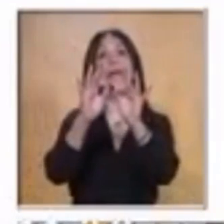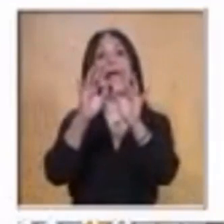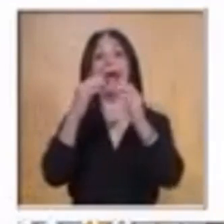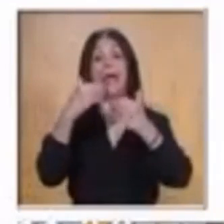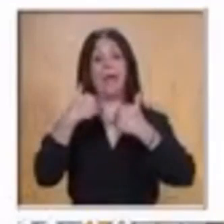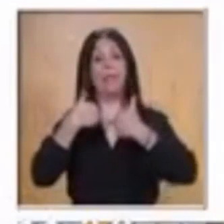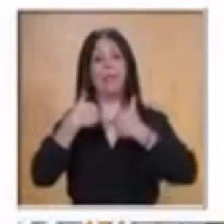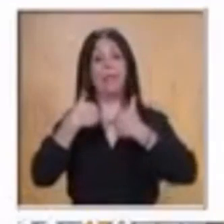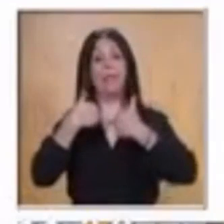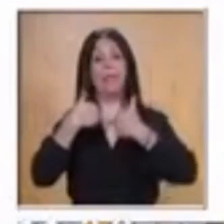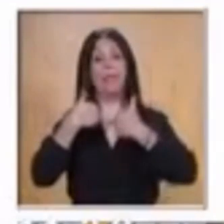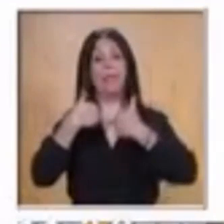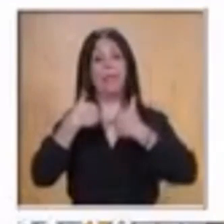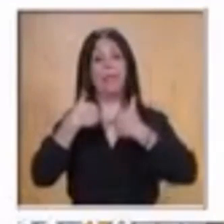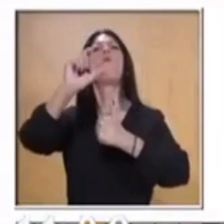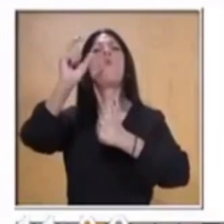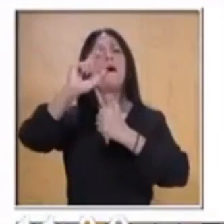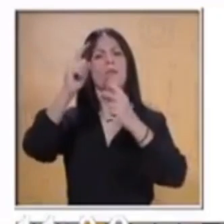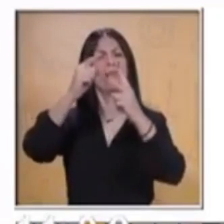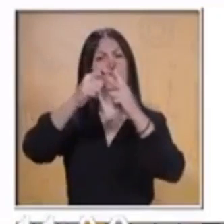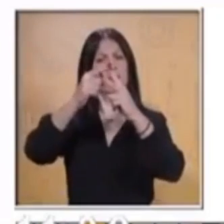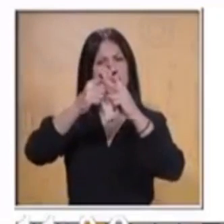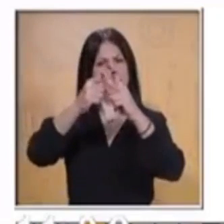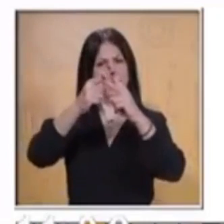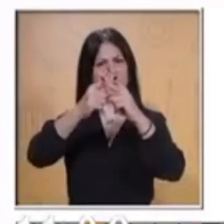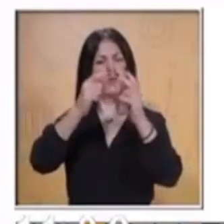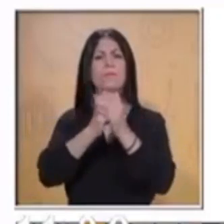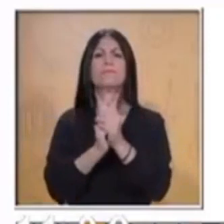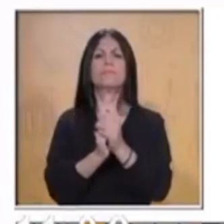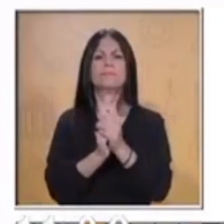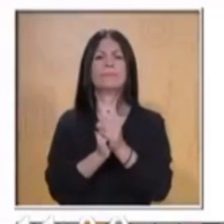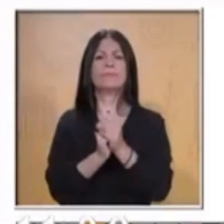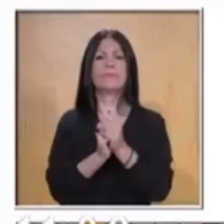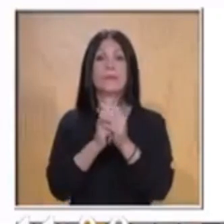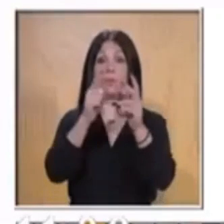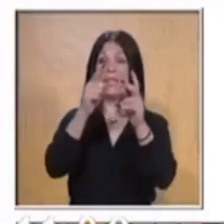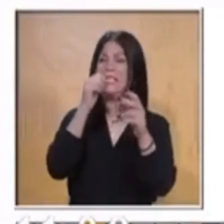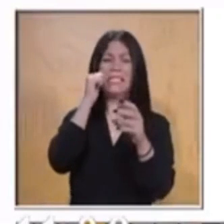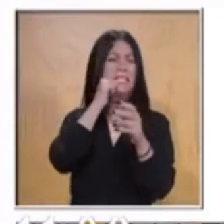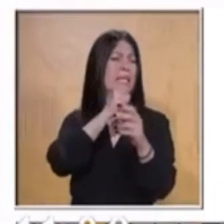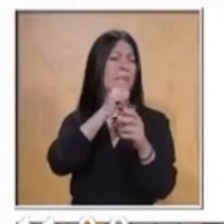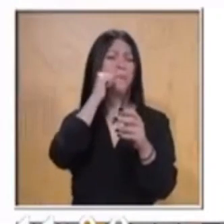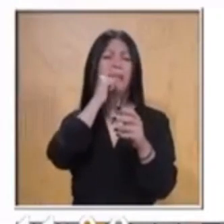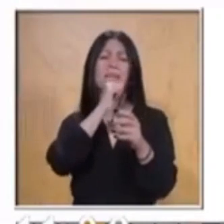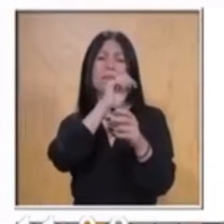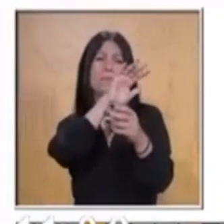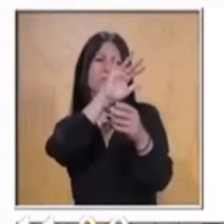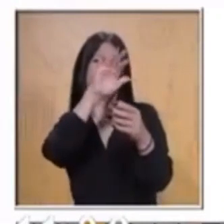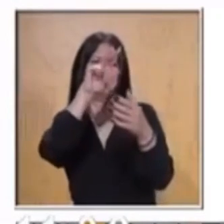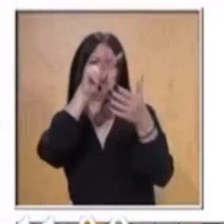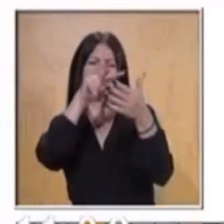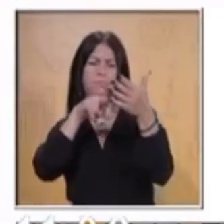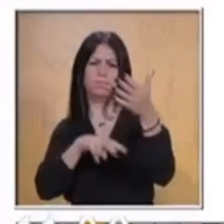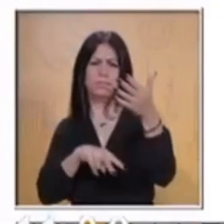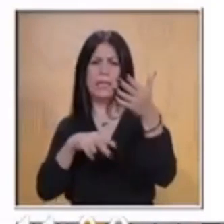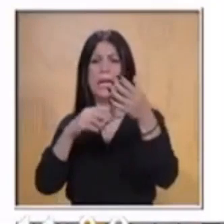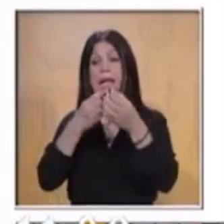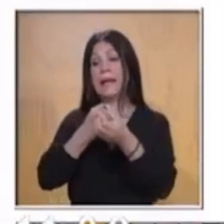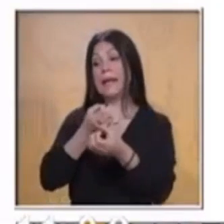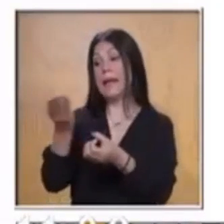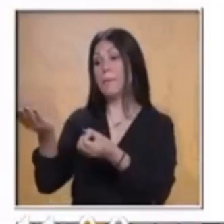en un problema. Esas palabras son repartir, mitad, tercera parte,